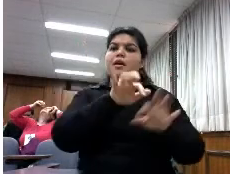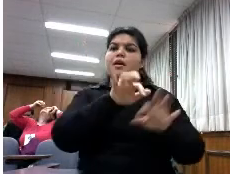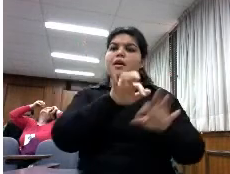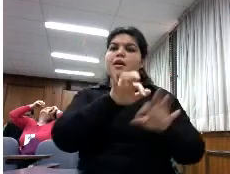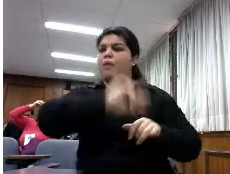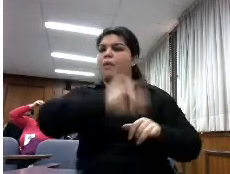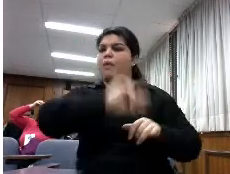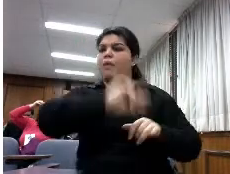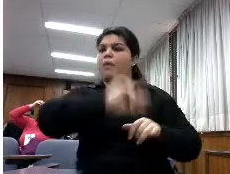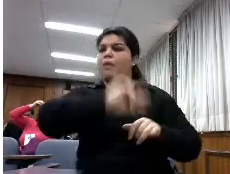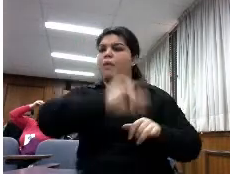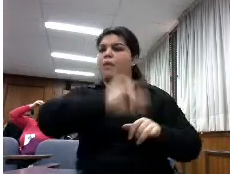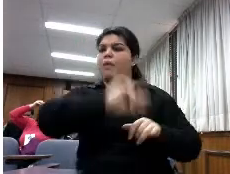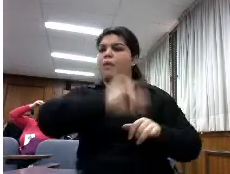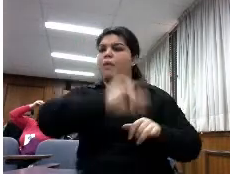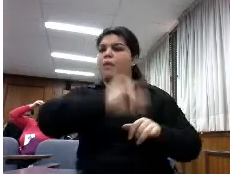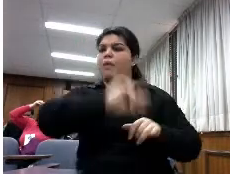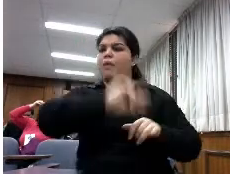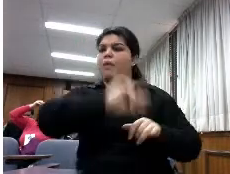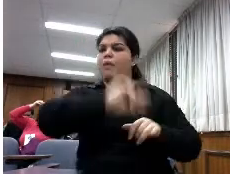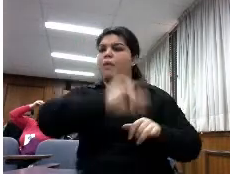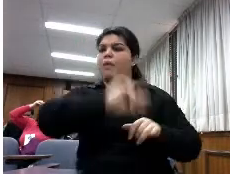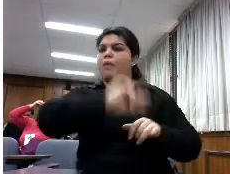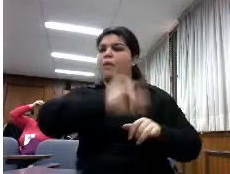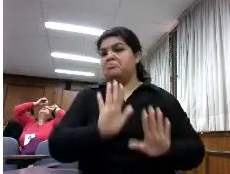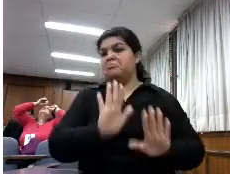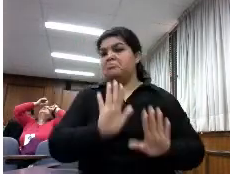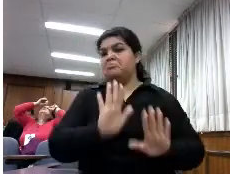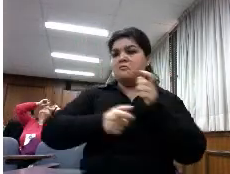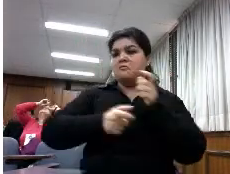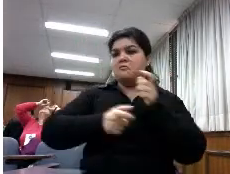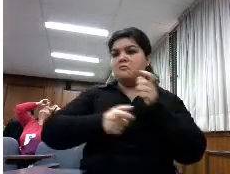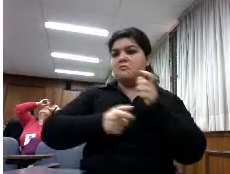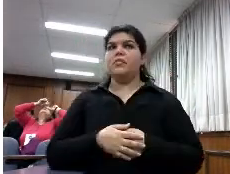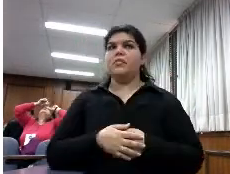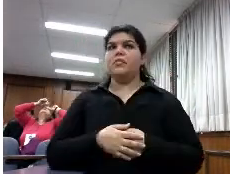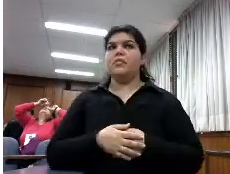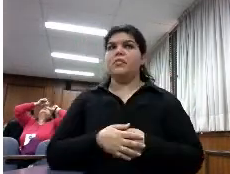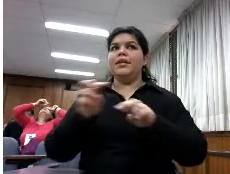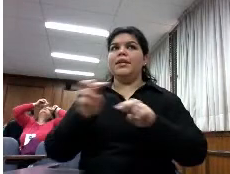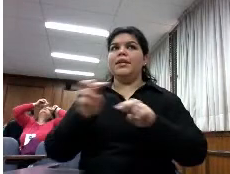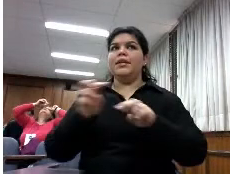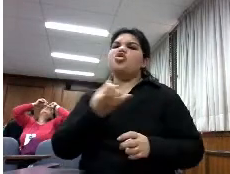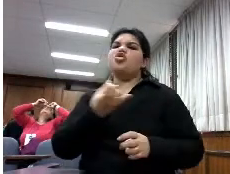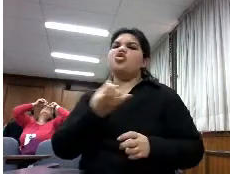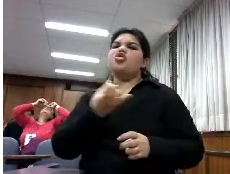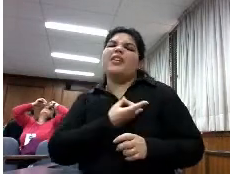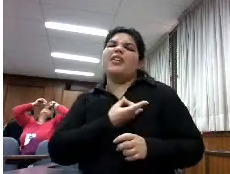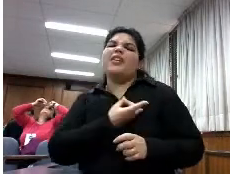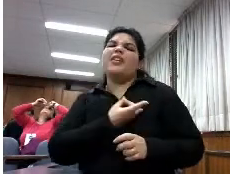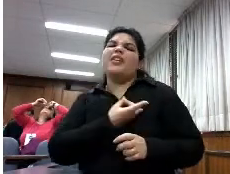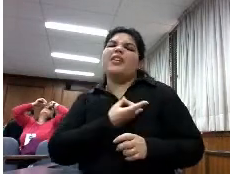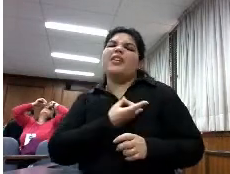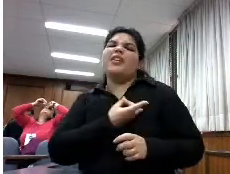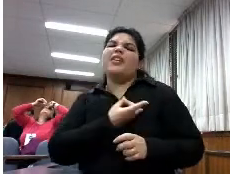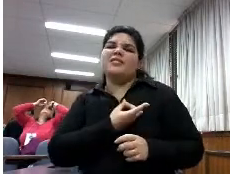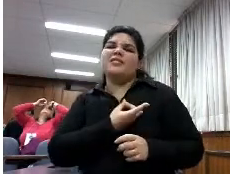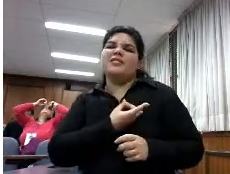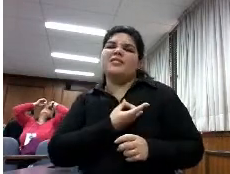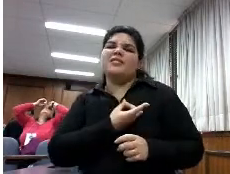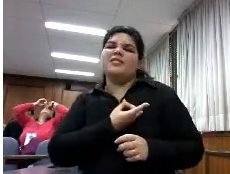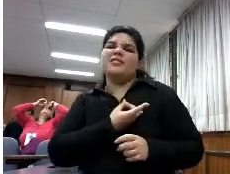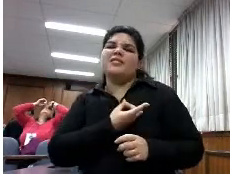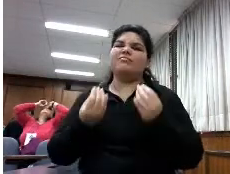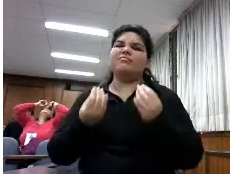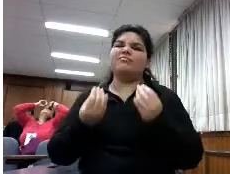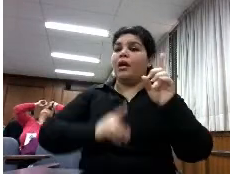en cuanto al uso de las fuentes es muy curioso esto porque la mayoría de la gente se está informando fundamentalmente